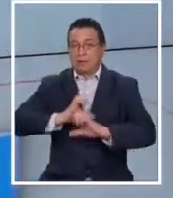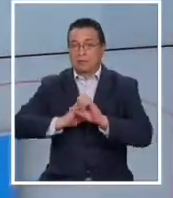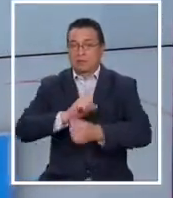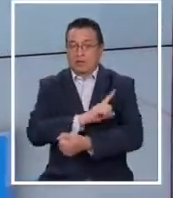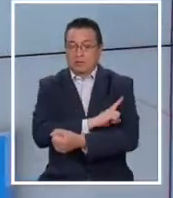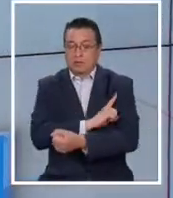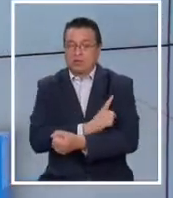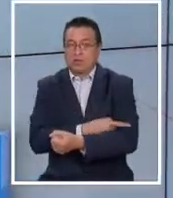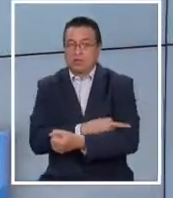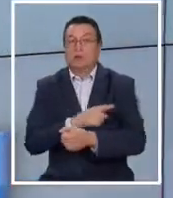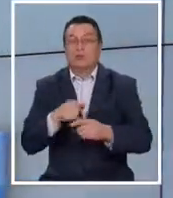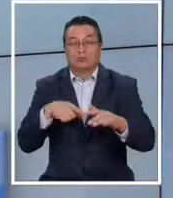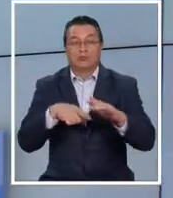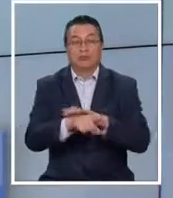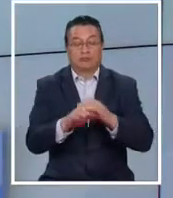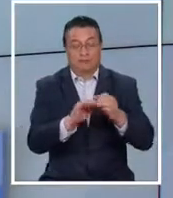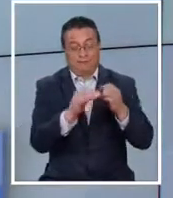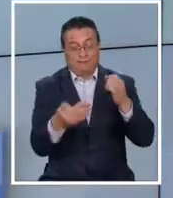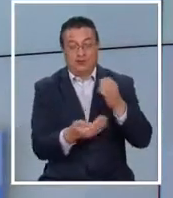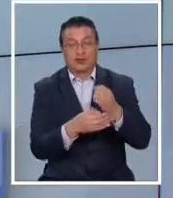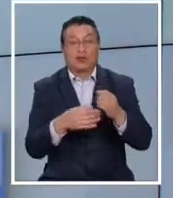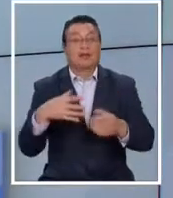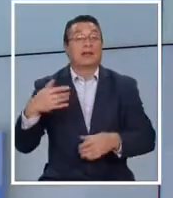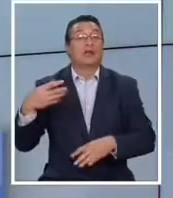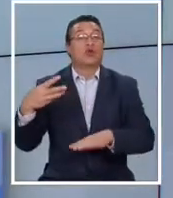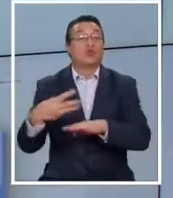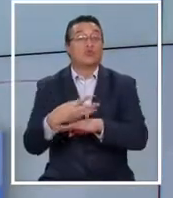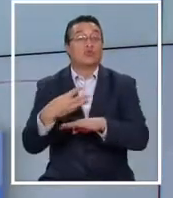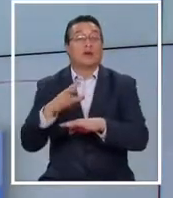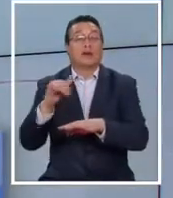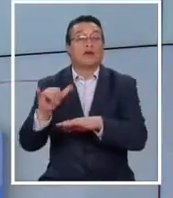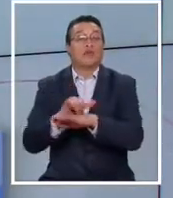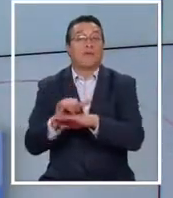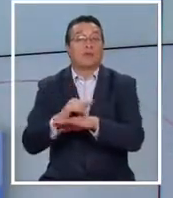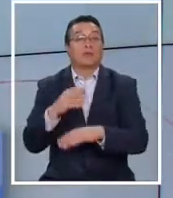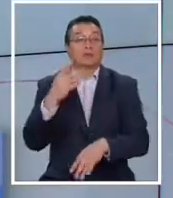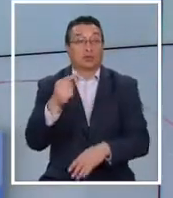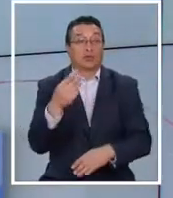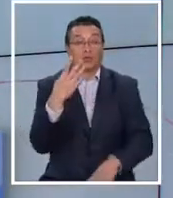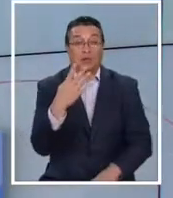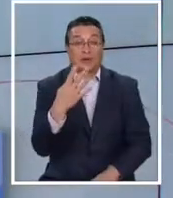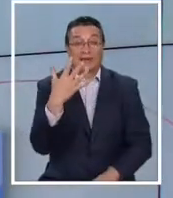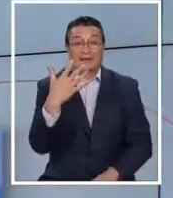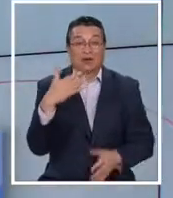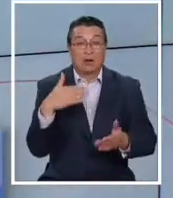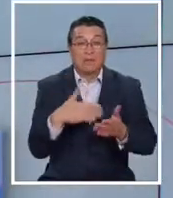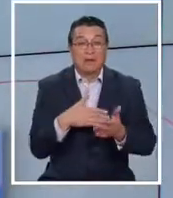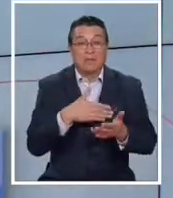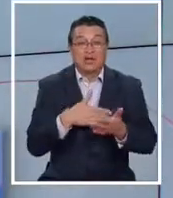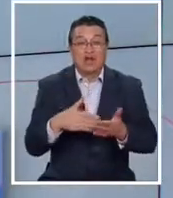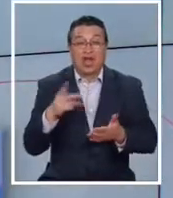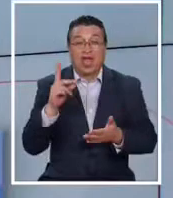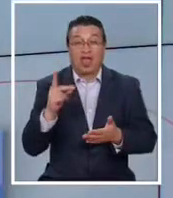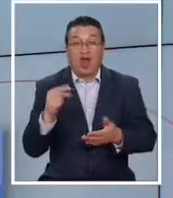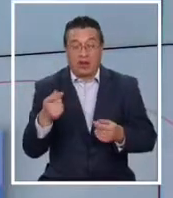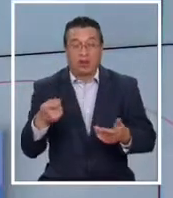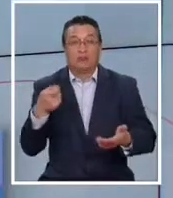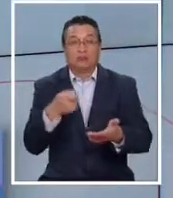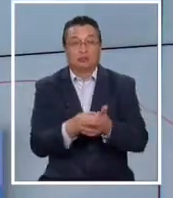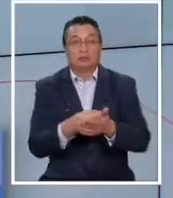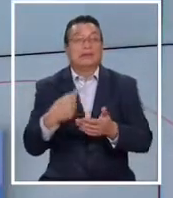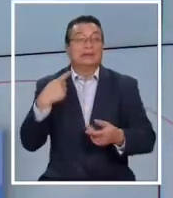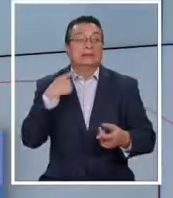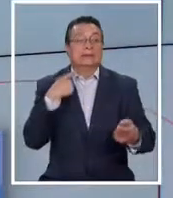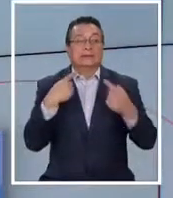que acaba de salir a la bolsa de Nueva York con una valoración astronómica, escuche, de 45 mil millones de dólares y que tiene en